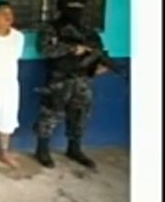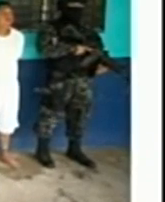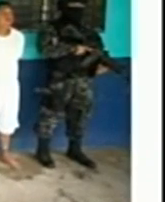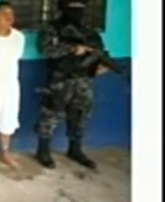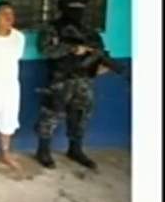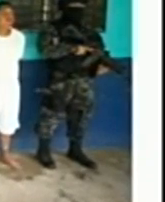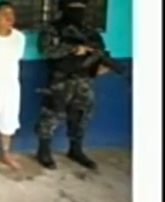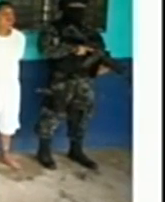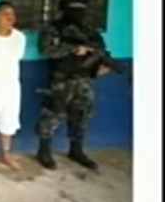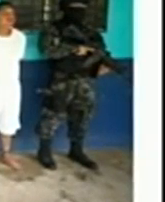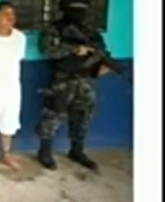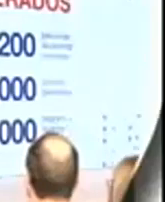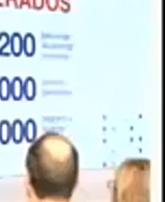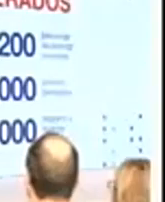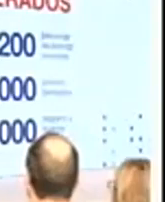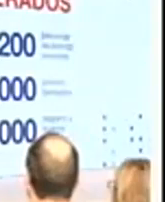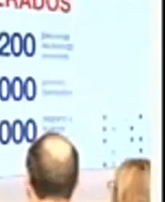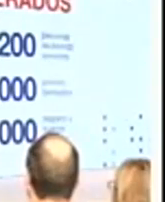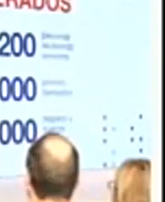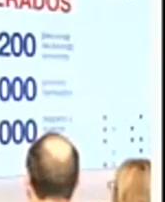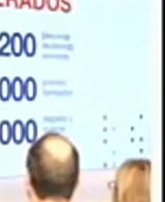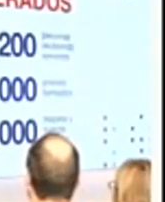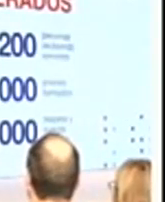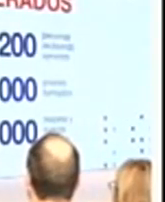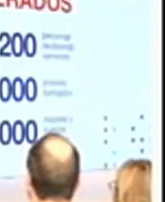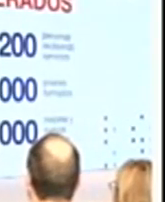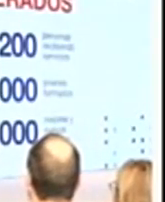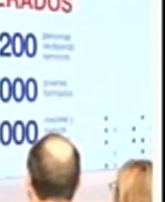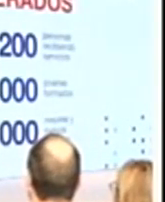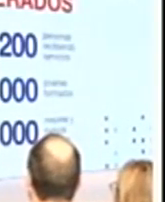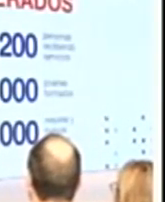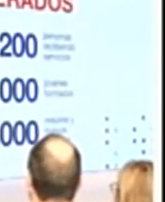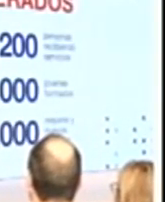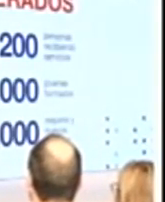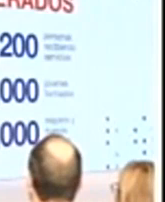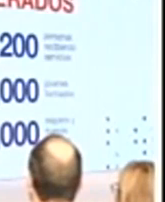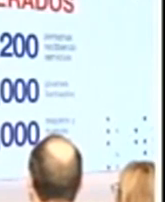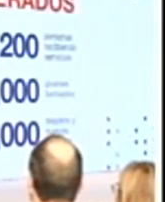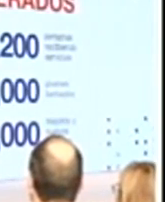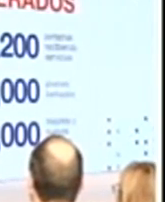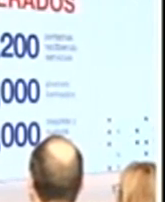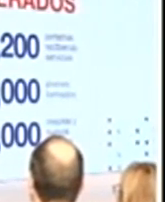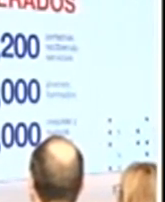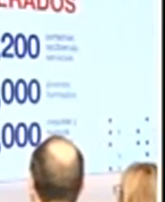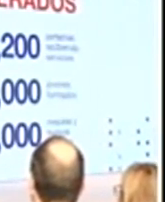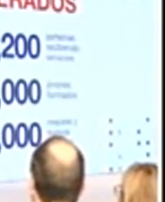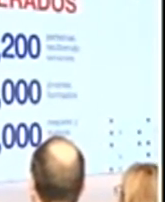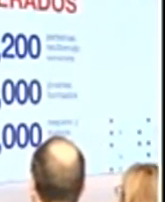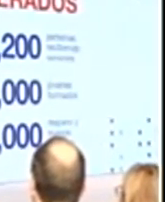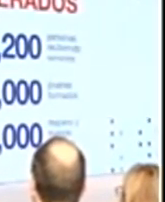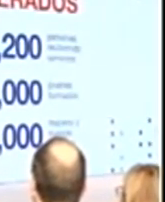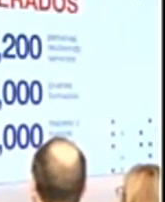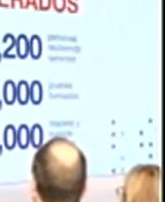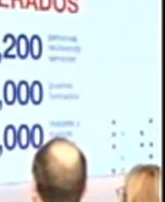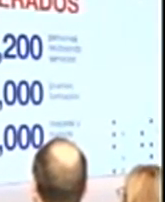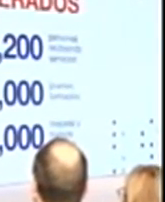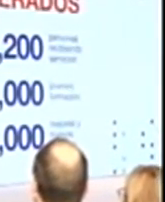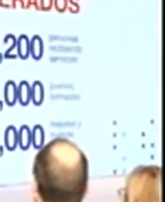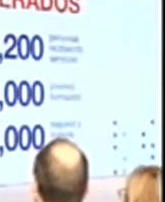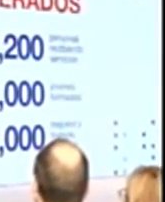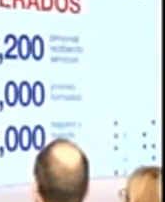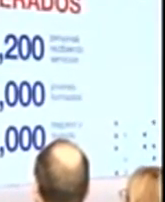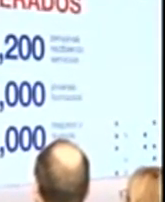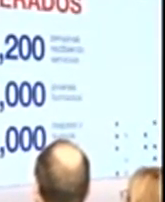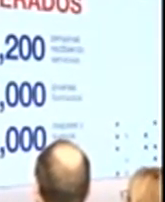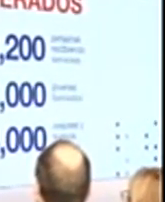Misata, La Libertad. La Embajada de Estados Unidos lanzó el proyecto Habilidades para el Empleo, con el que tiene previsto un financiamiento